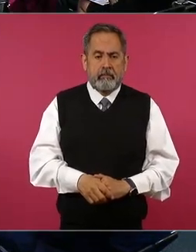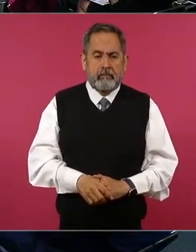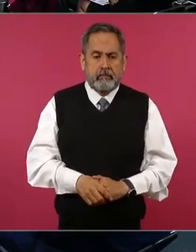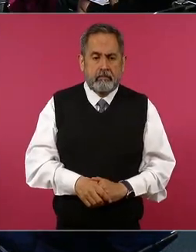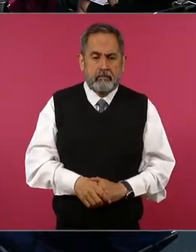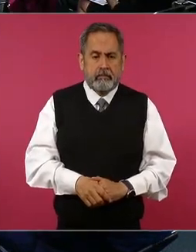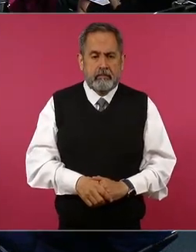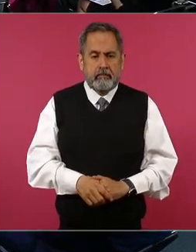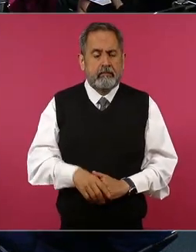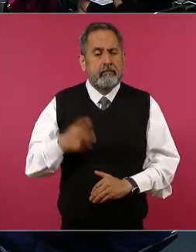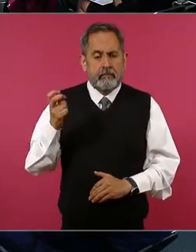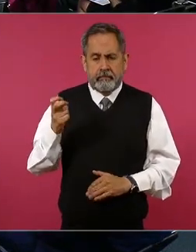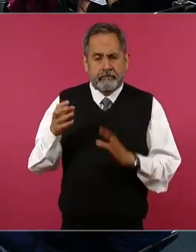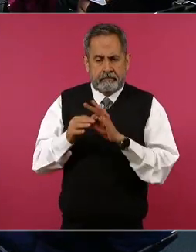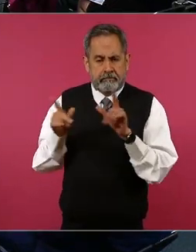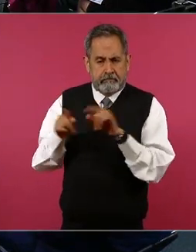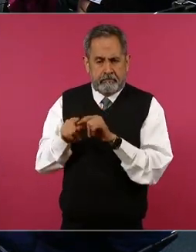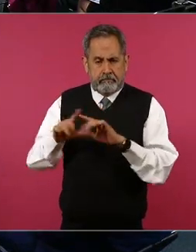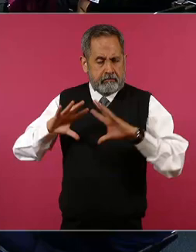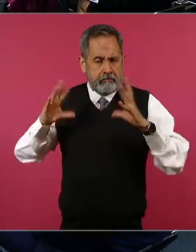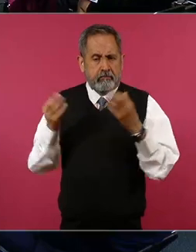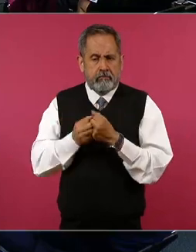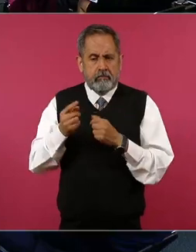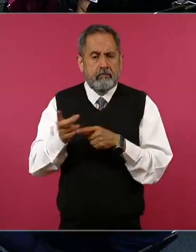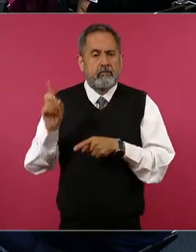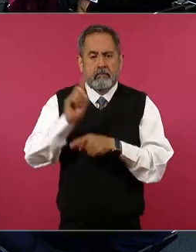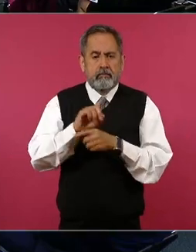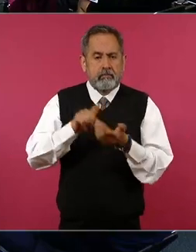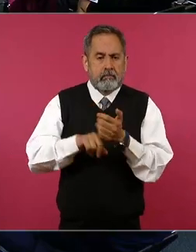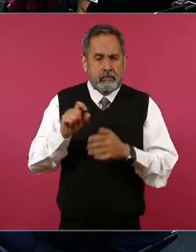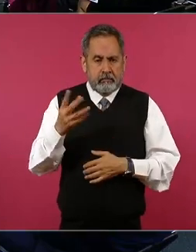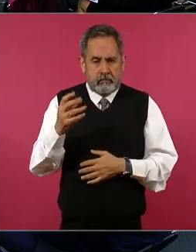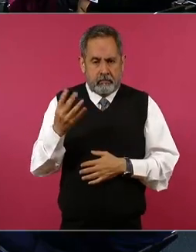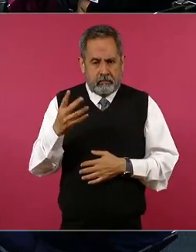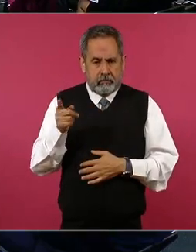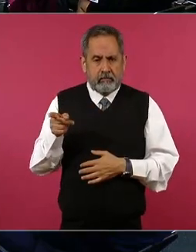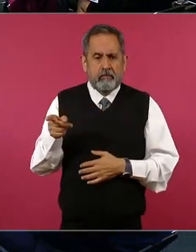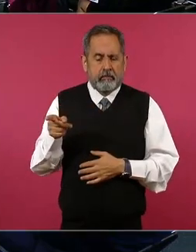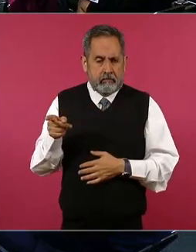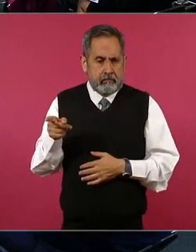Esto es todo hasta el 24 casi 3 millones